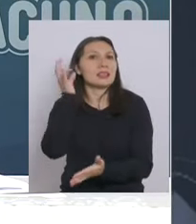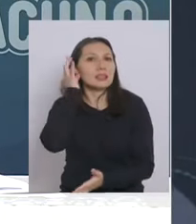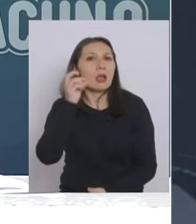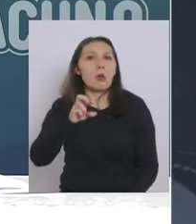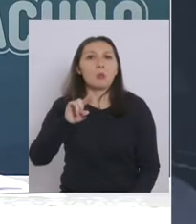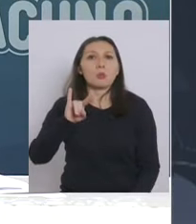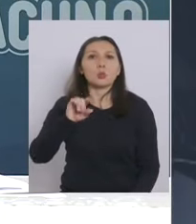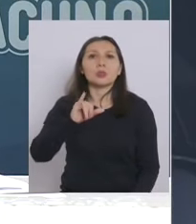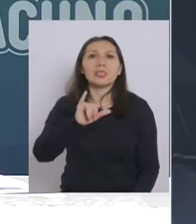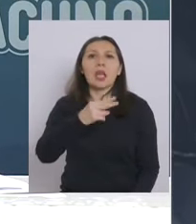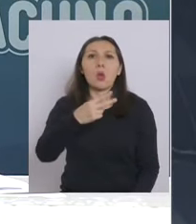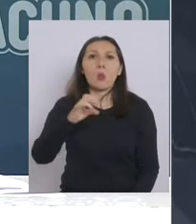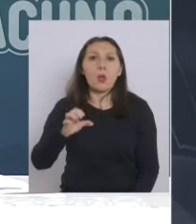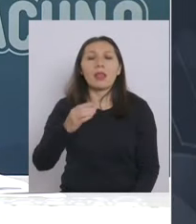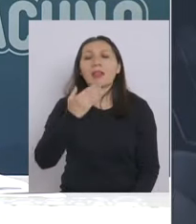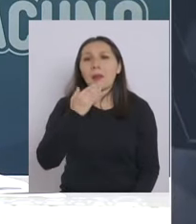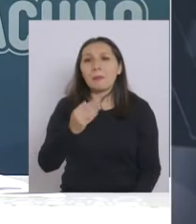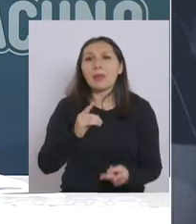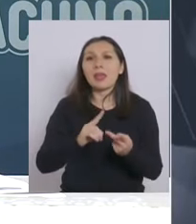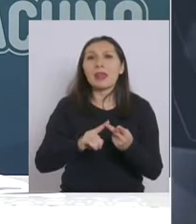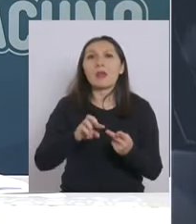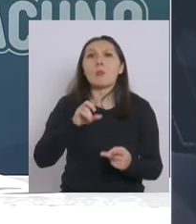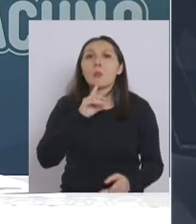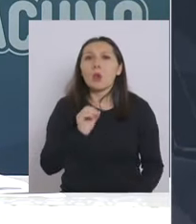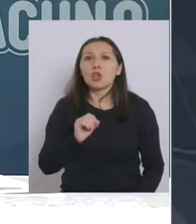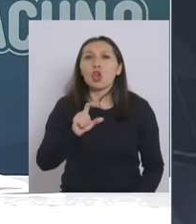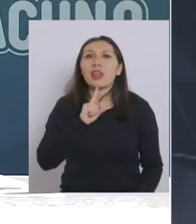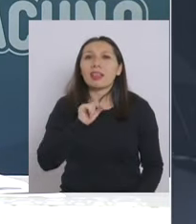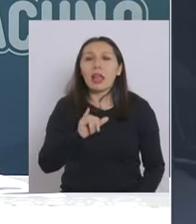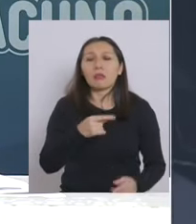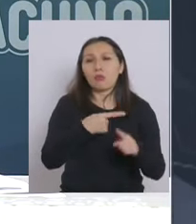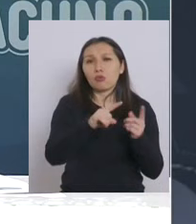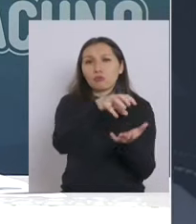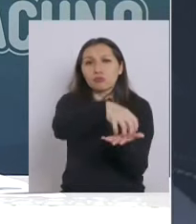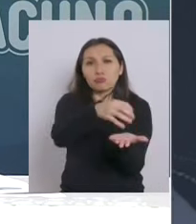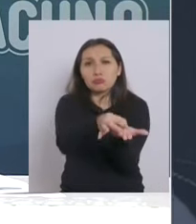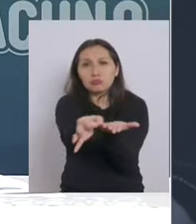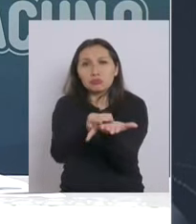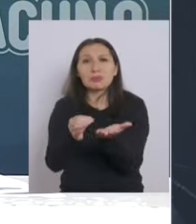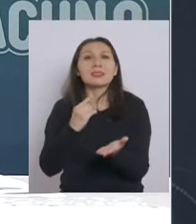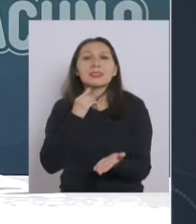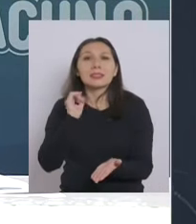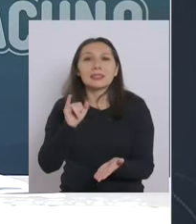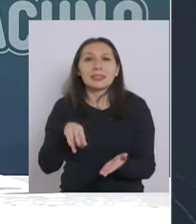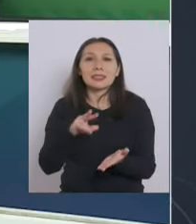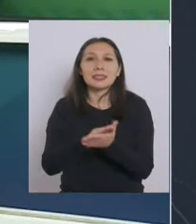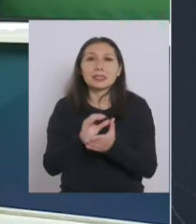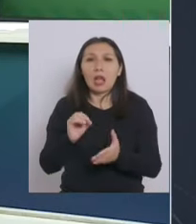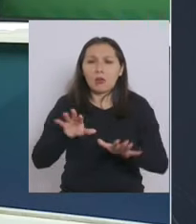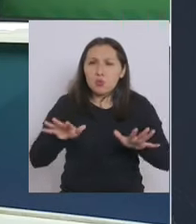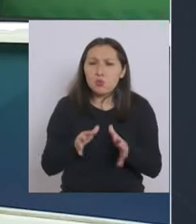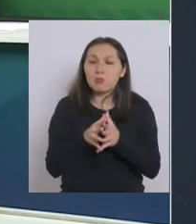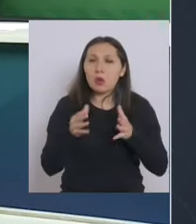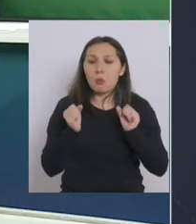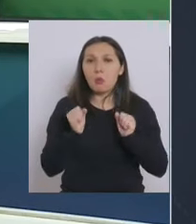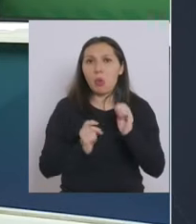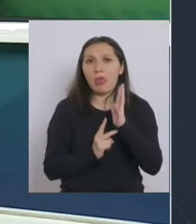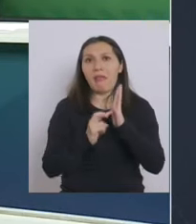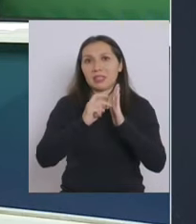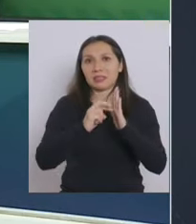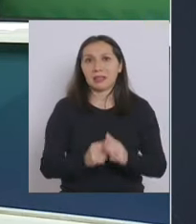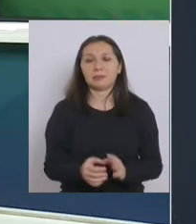a alcaldesa de Puerto Octay y al alcalde de Quinchado porque hicieron un esfuerzo gigantesco para lograr avanzar muchas gracias